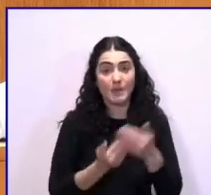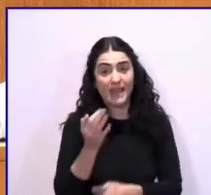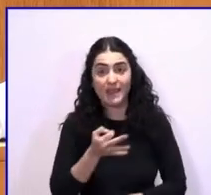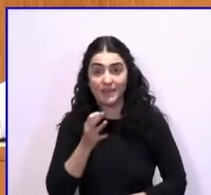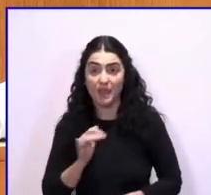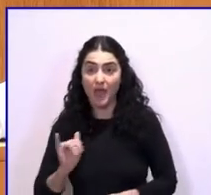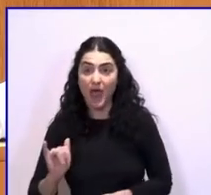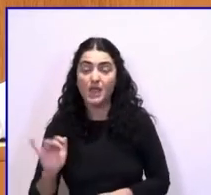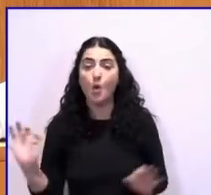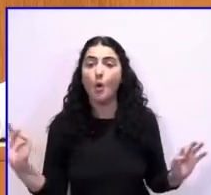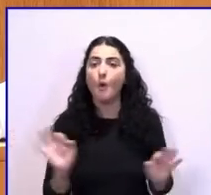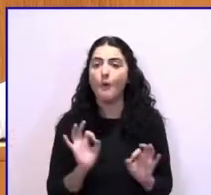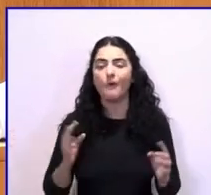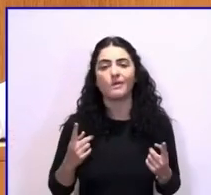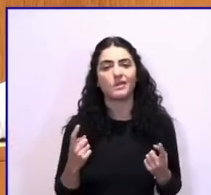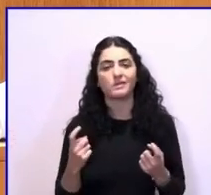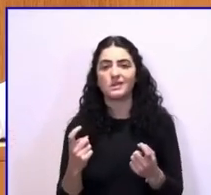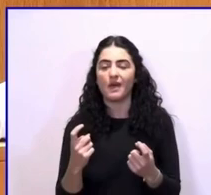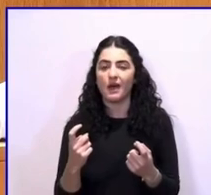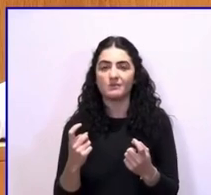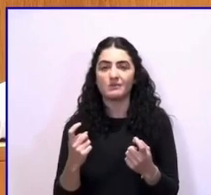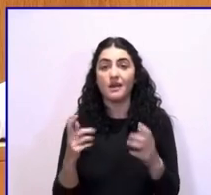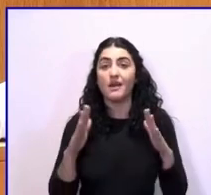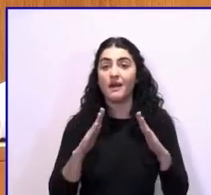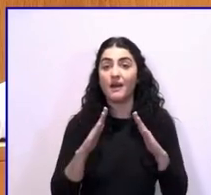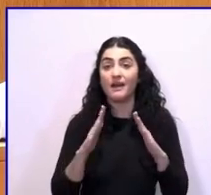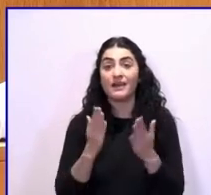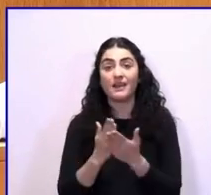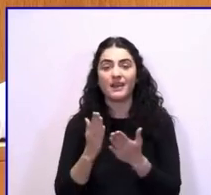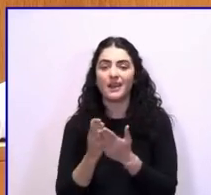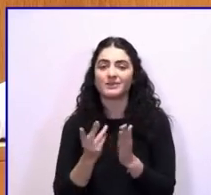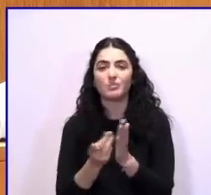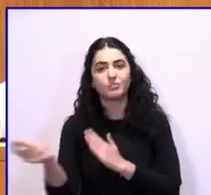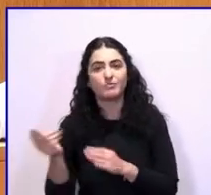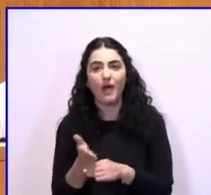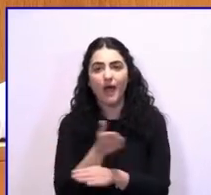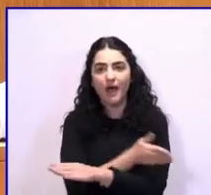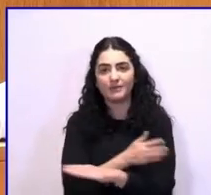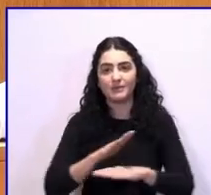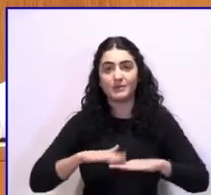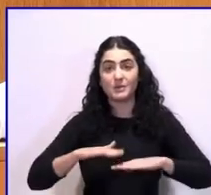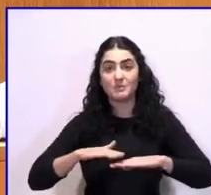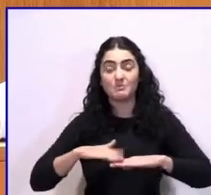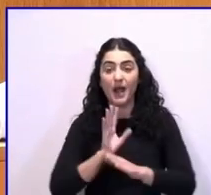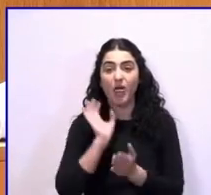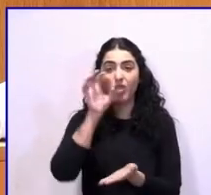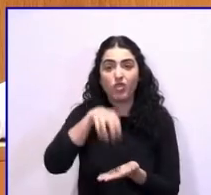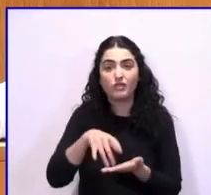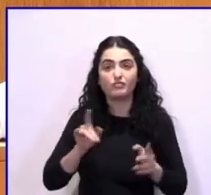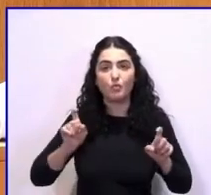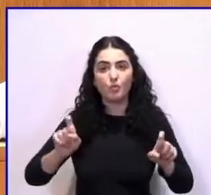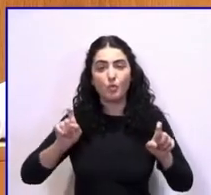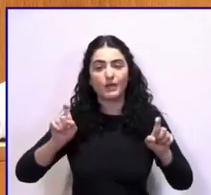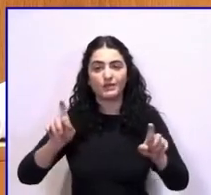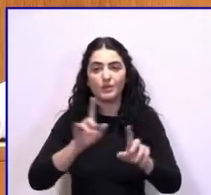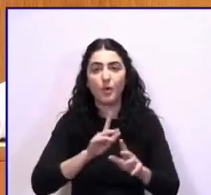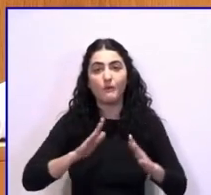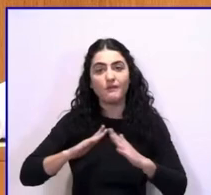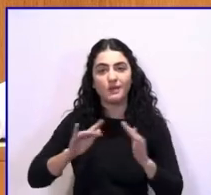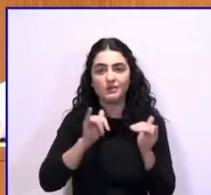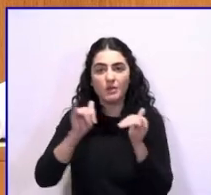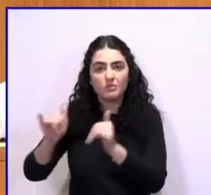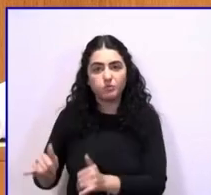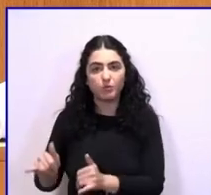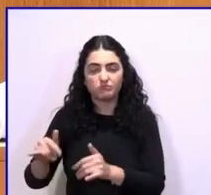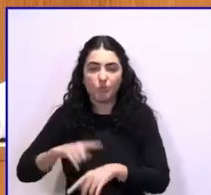en la necesidad de salir antes de sus clases para poder llegar desde los centros educativos a sus domicilios.